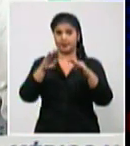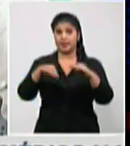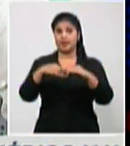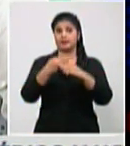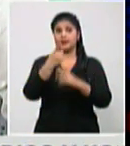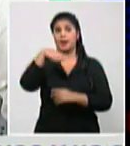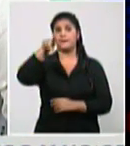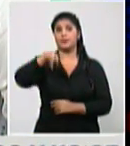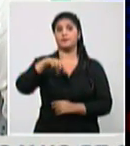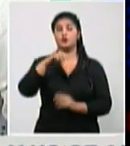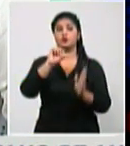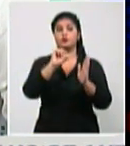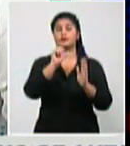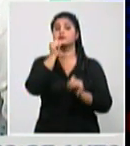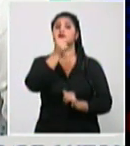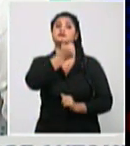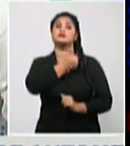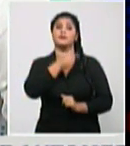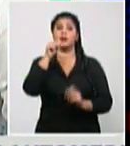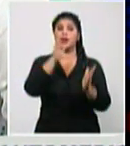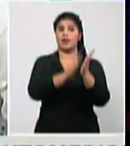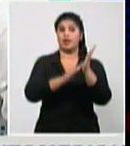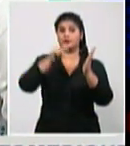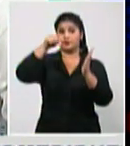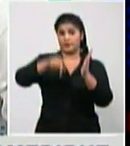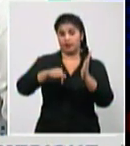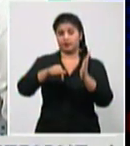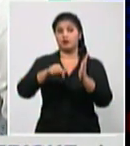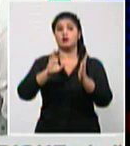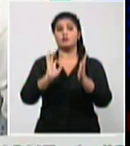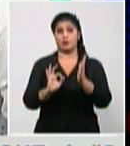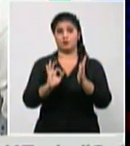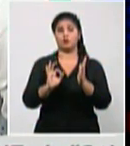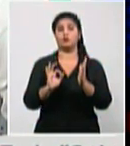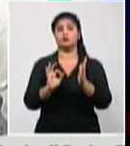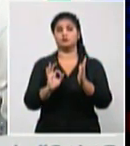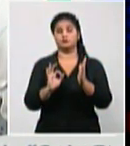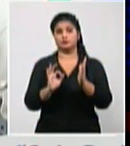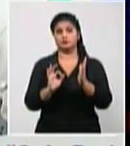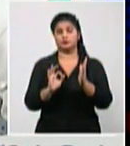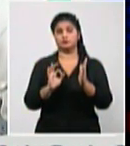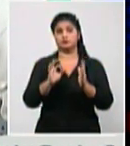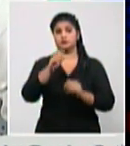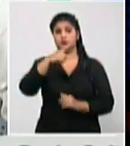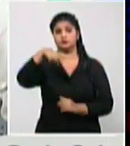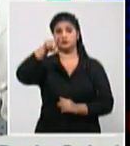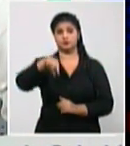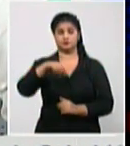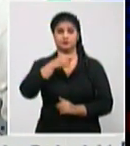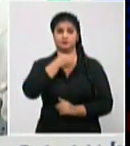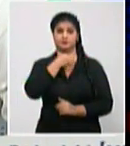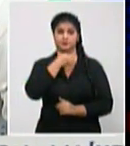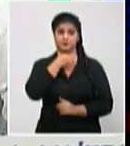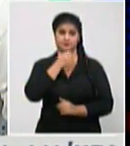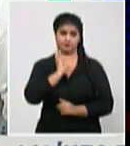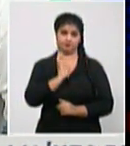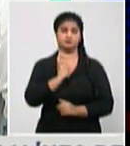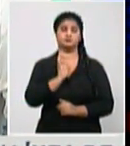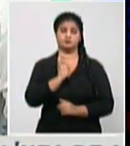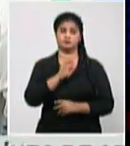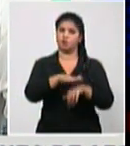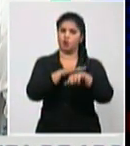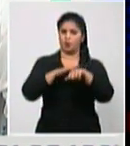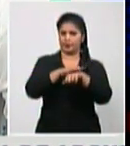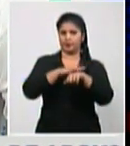van a disminuir van número de vuelos digo perdón disculpen de diciembre no de enero